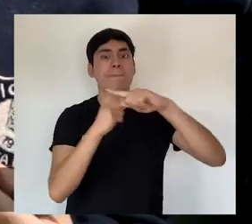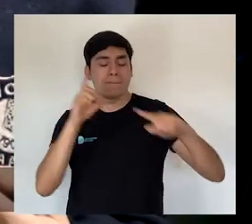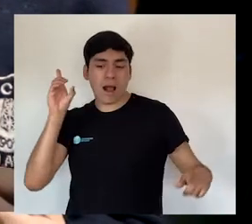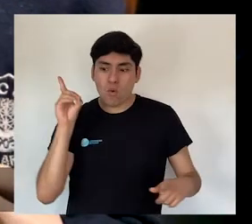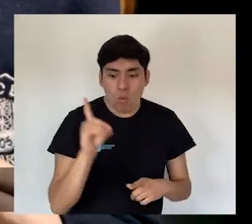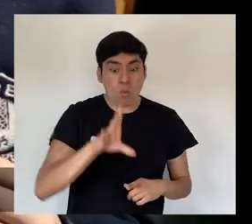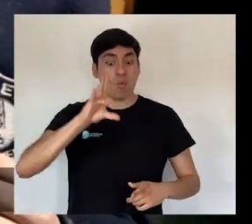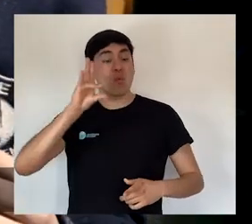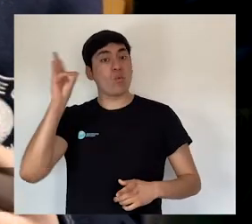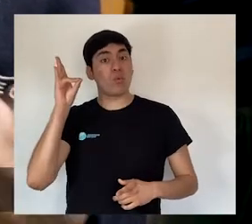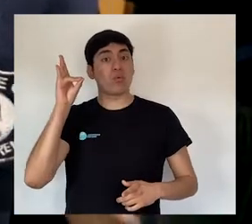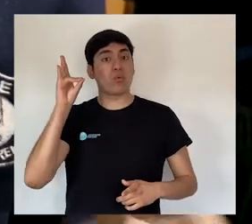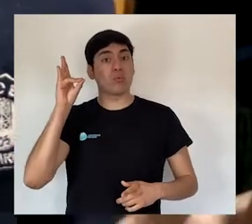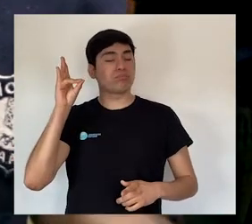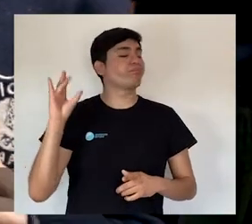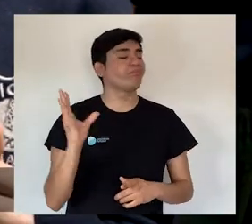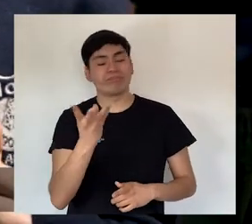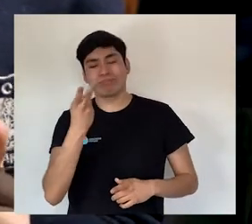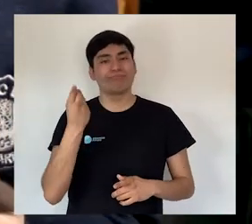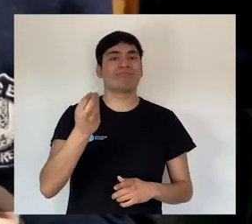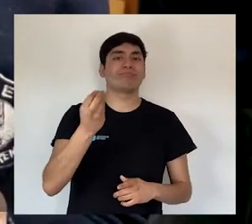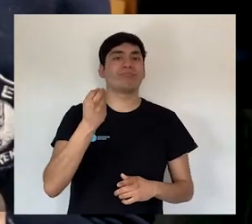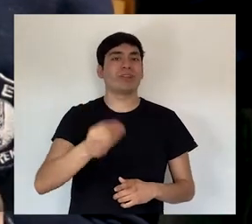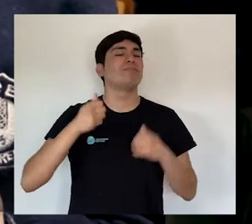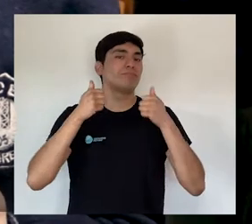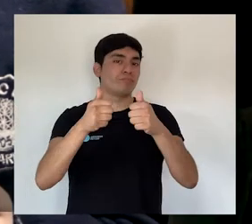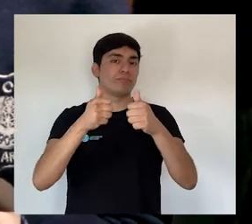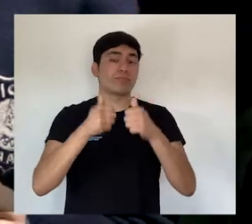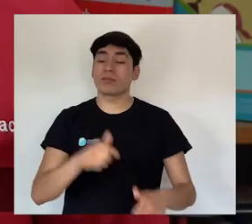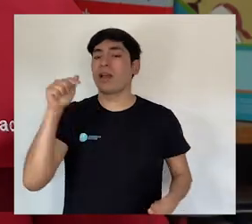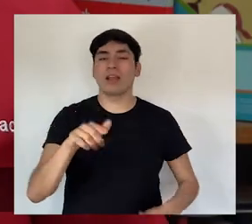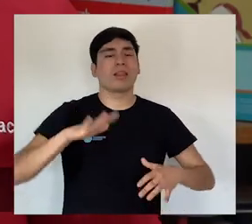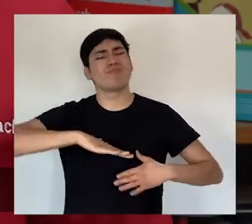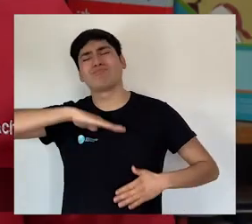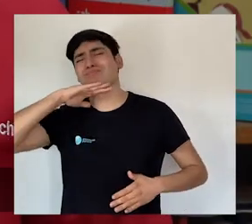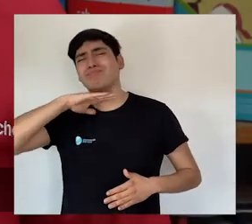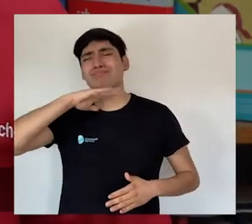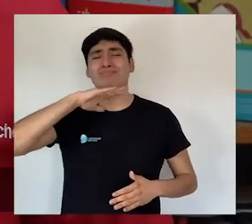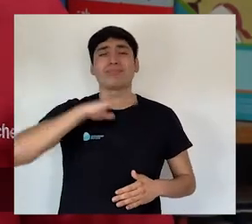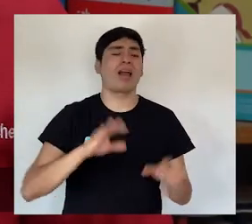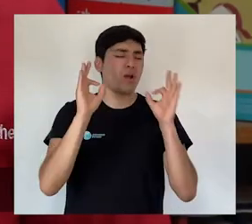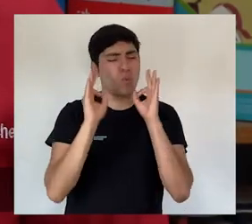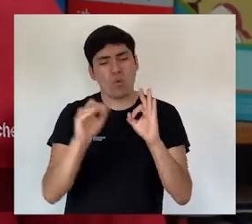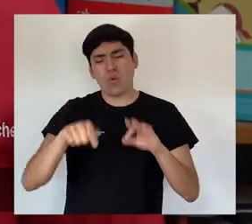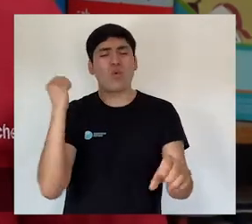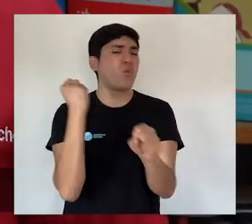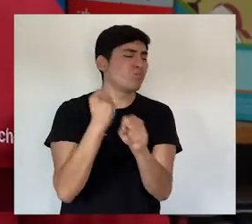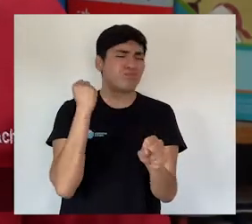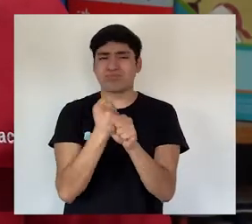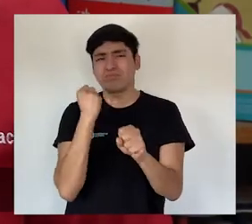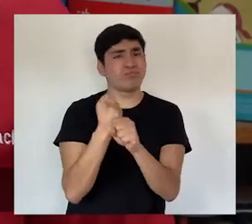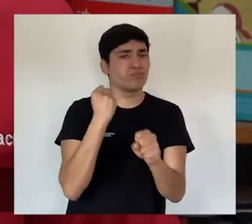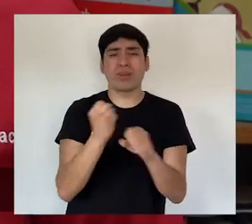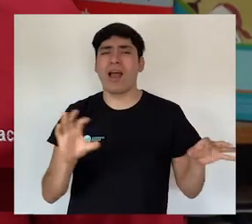sus talentos de alguna manera me parece muy bien. Estamos satisfechos con el resultado de este arduo